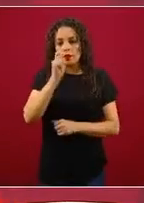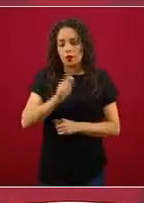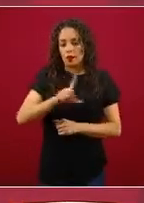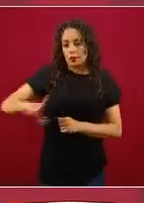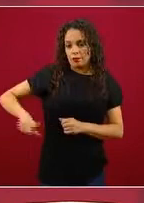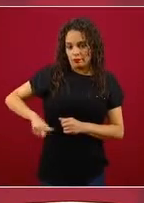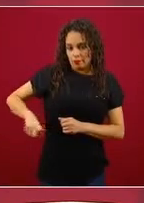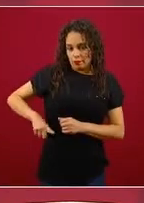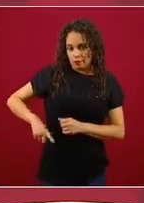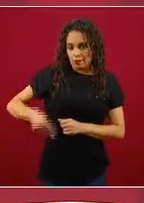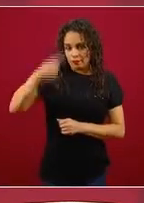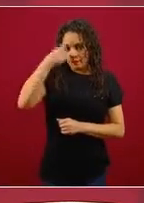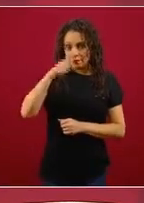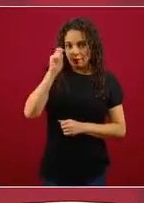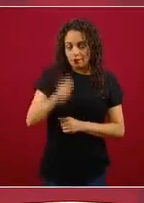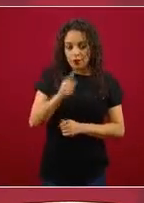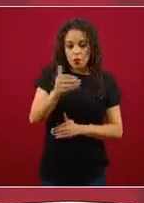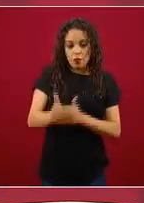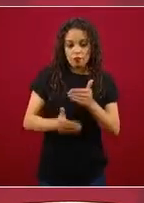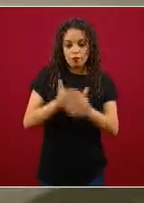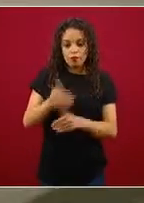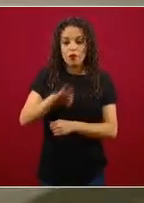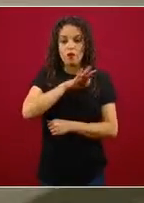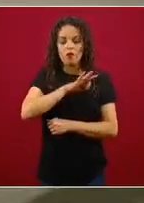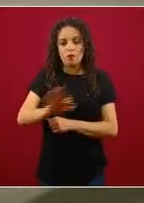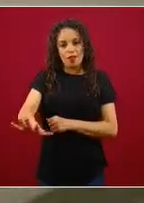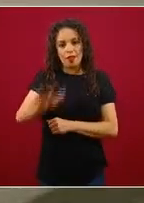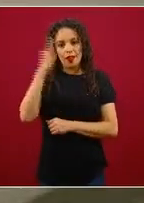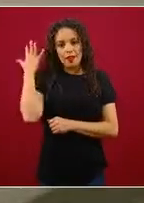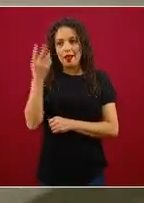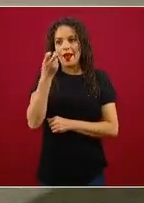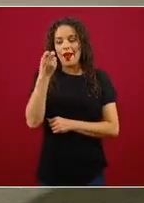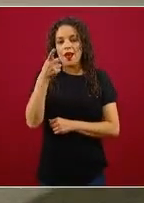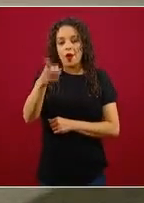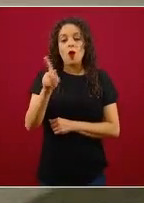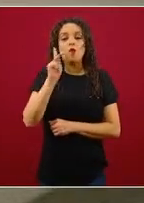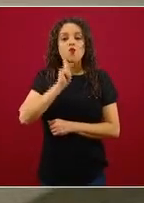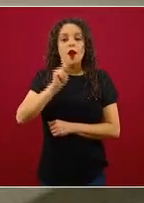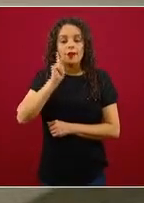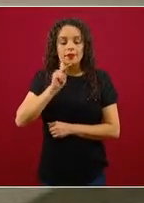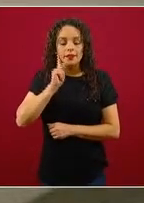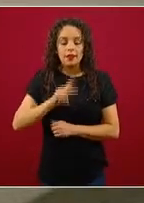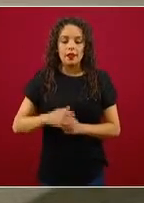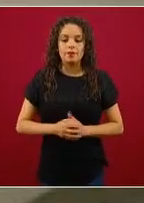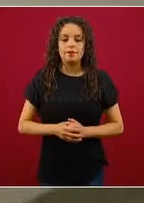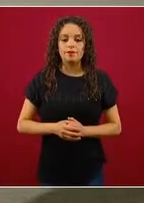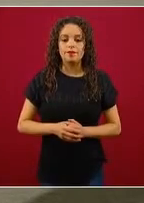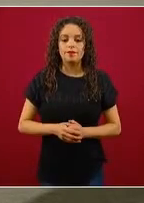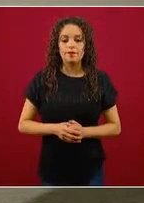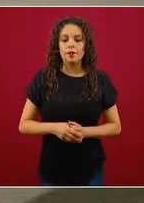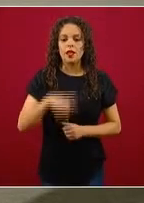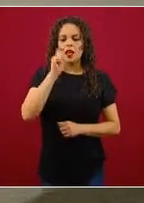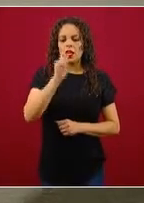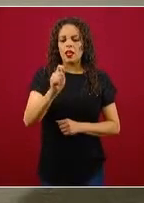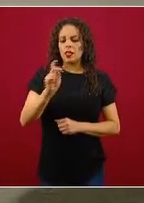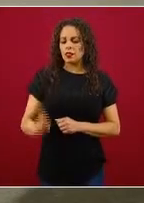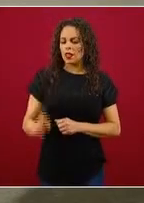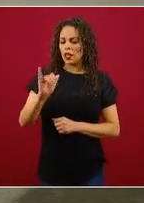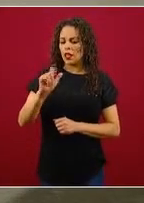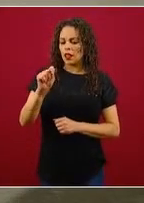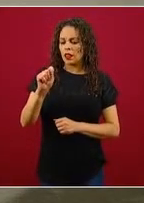procesamiento para tener estas muestras. El fortalecimiento del kit médico se